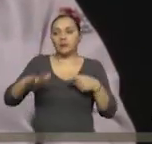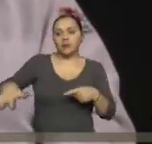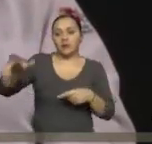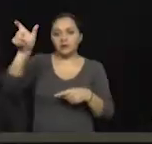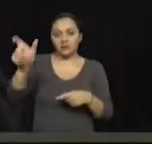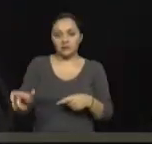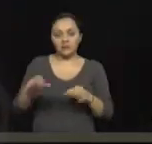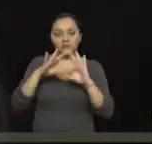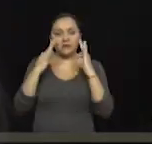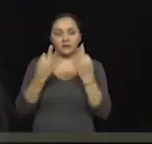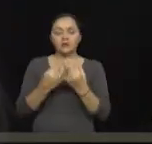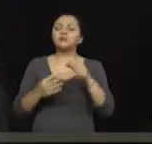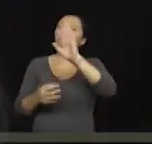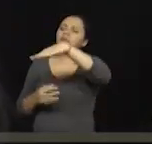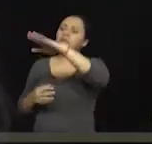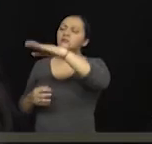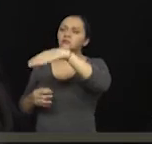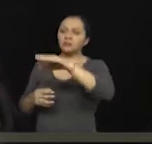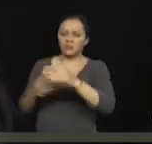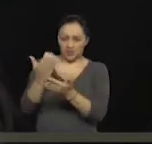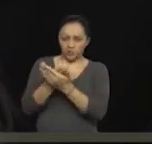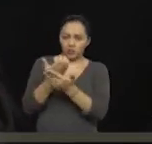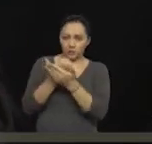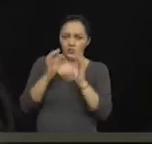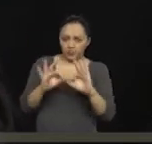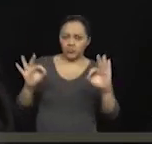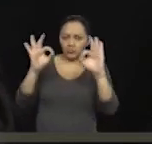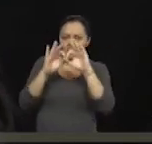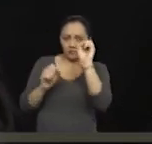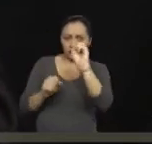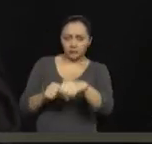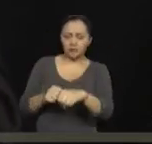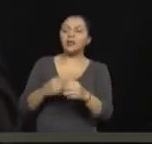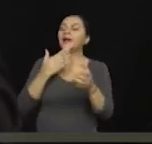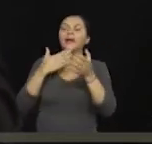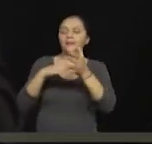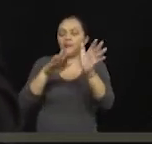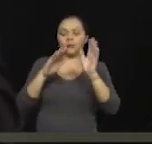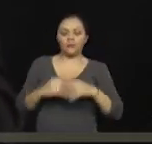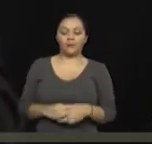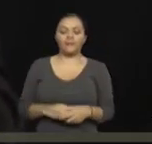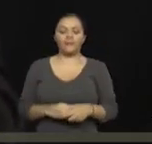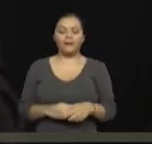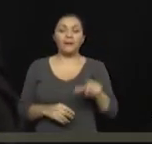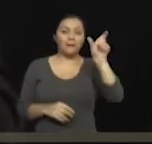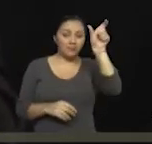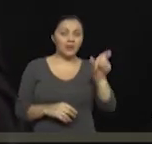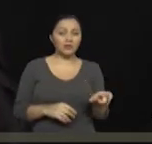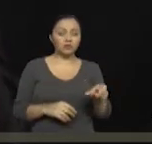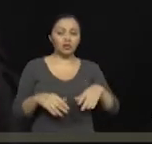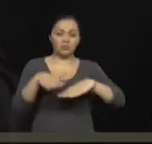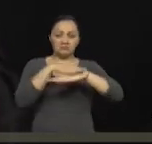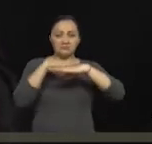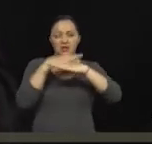O sea que la condición económica es una parte primordial. Podríamos decir que si es una persona de clase media o clase media